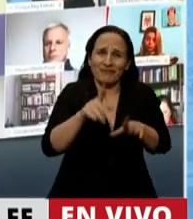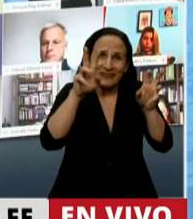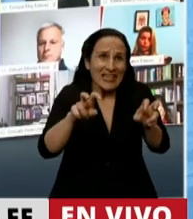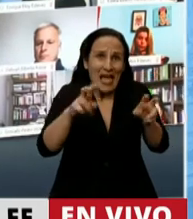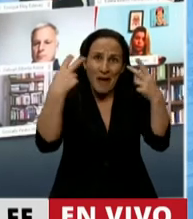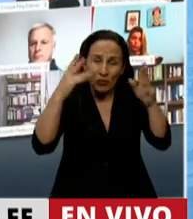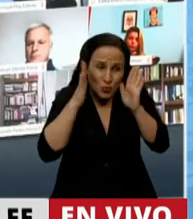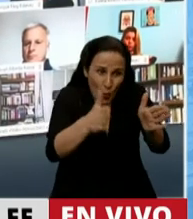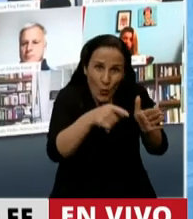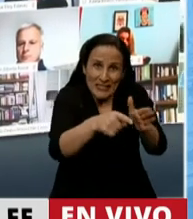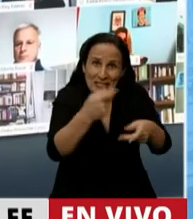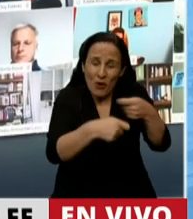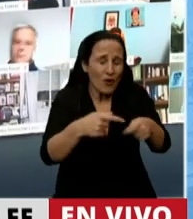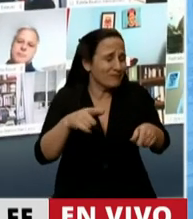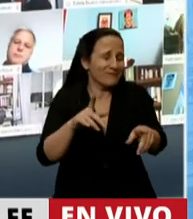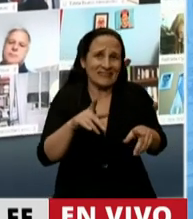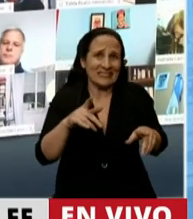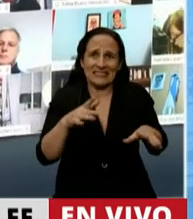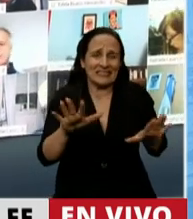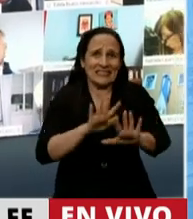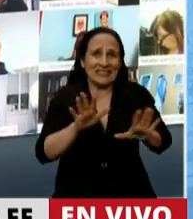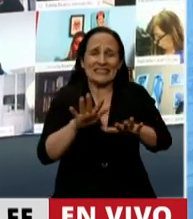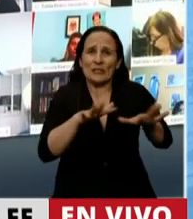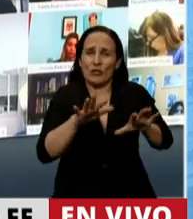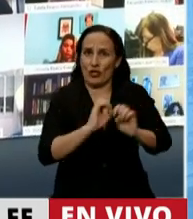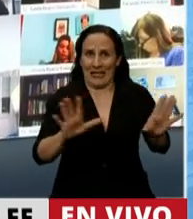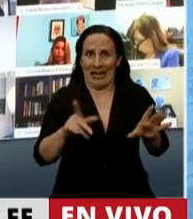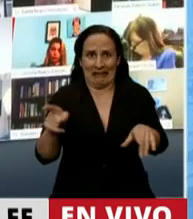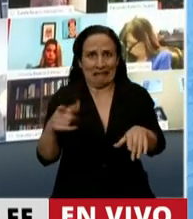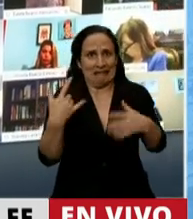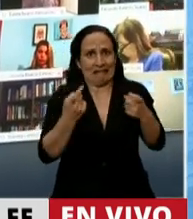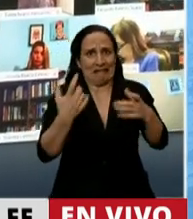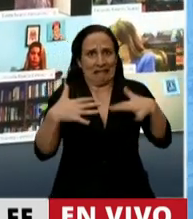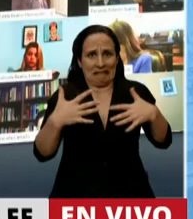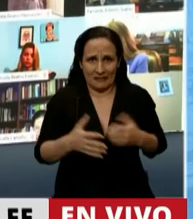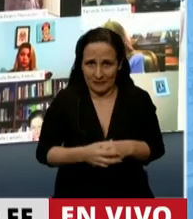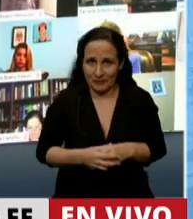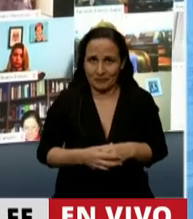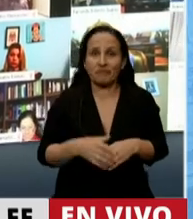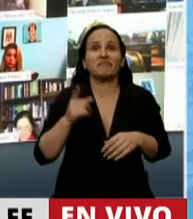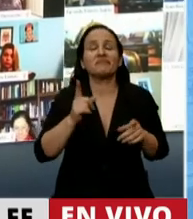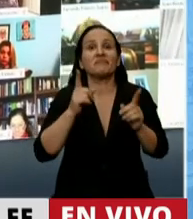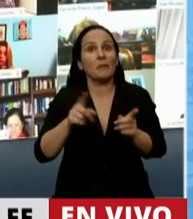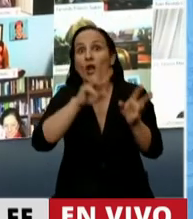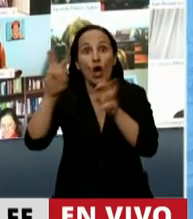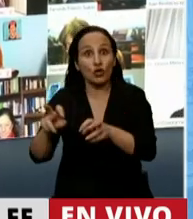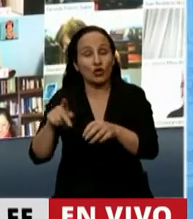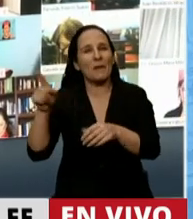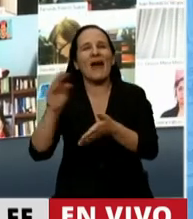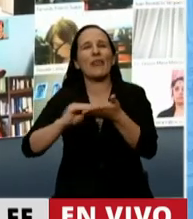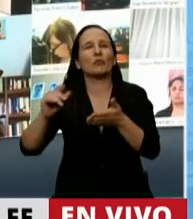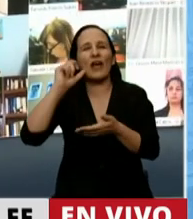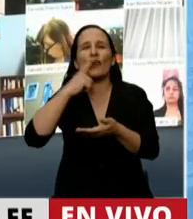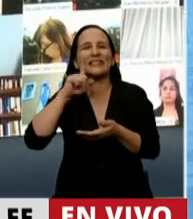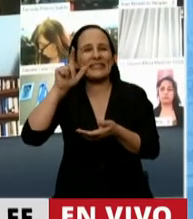del turismo. Y finalmente un tema que seguramente el diputado Esteves se va a referir que tiene que ver con el